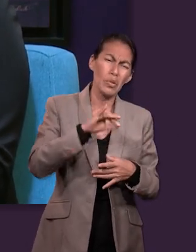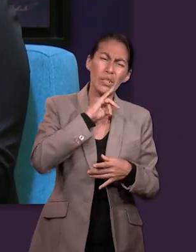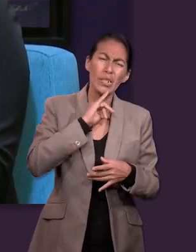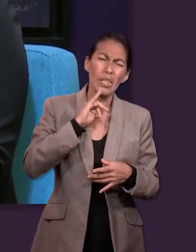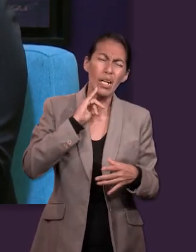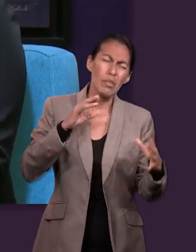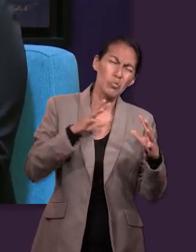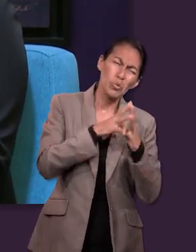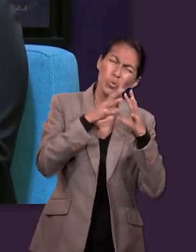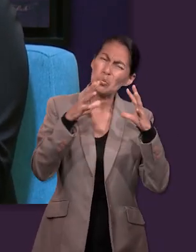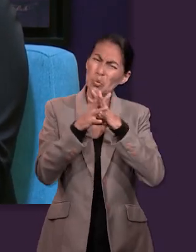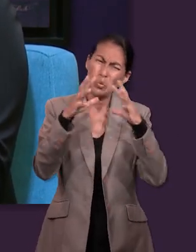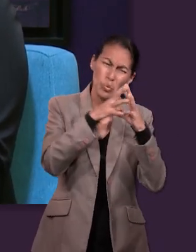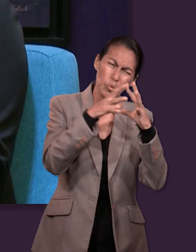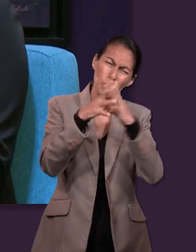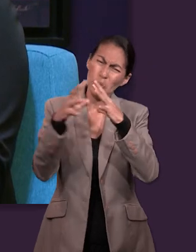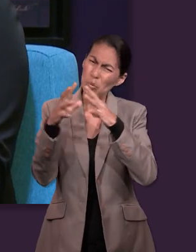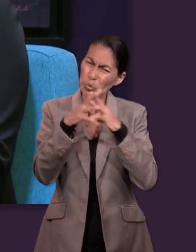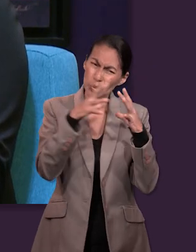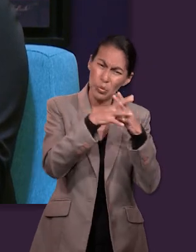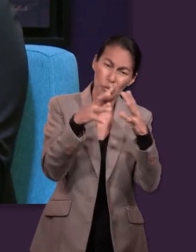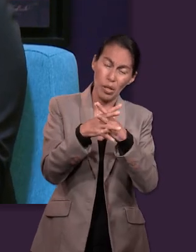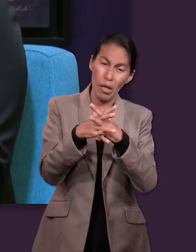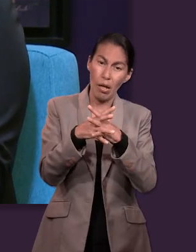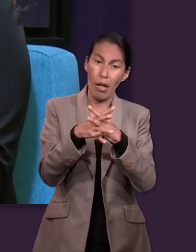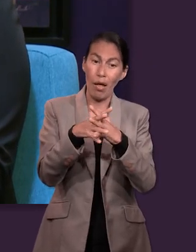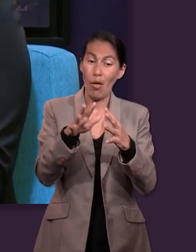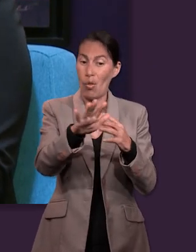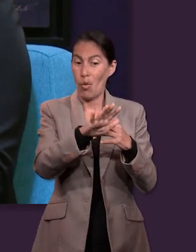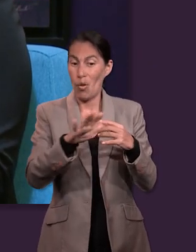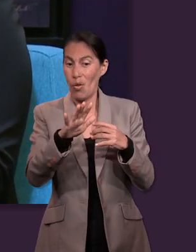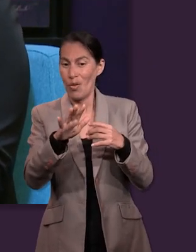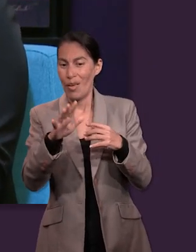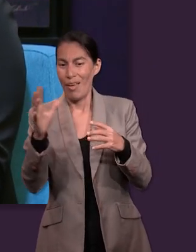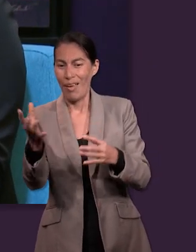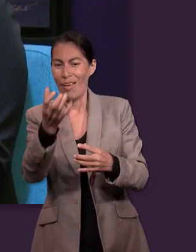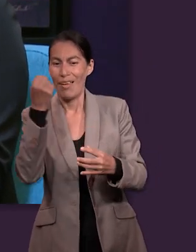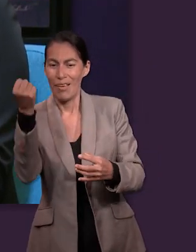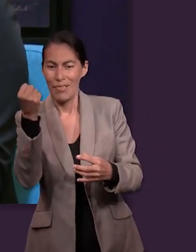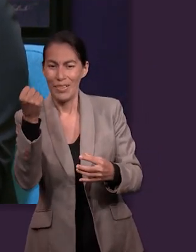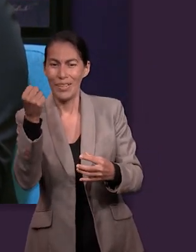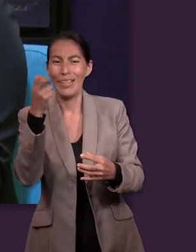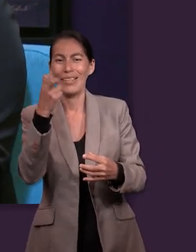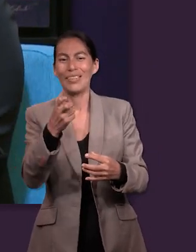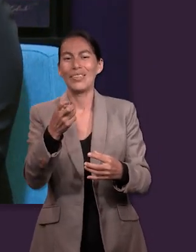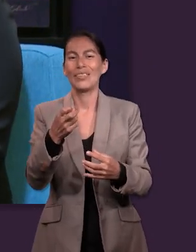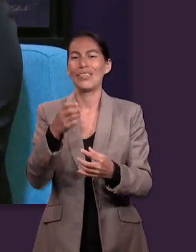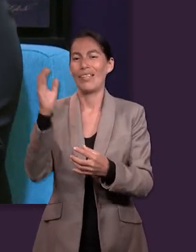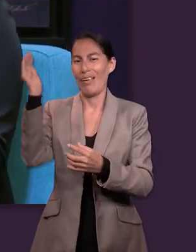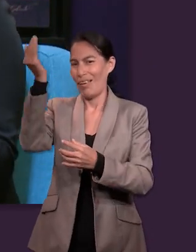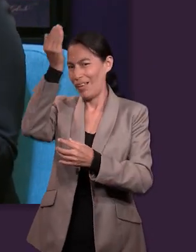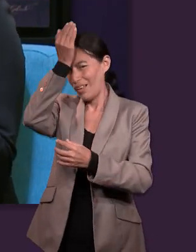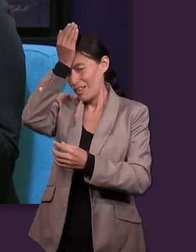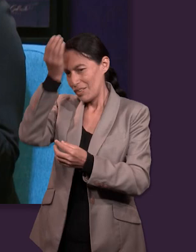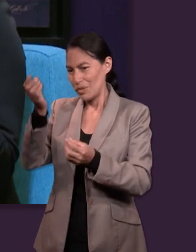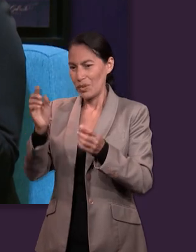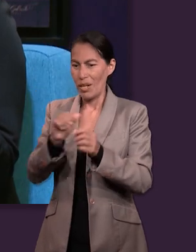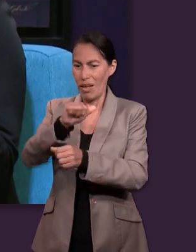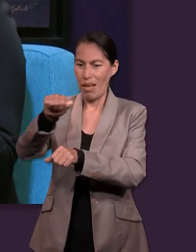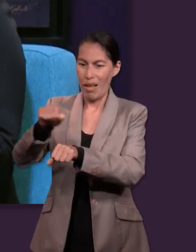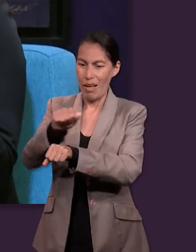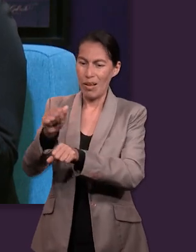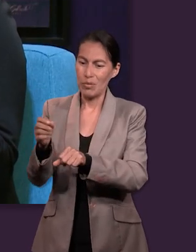conflicto, estaba en una guerra y cuando el pueblo de Israel ganaba, pues le celebraban con un holocausto. Y en el